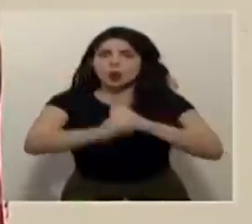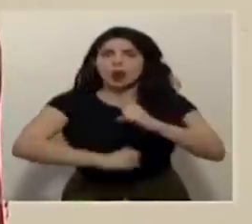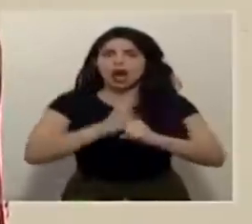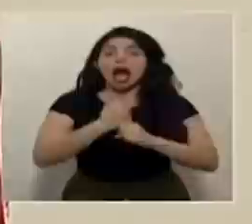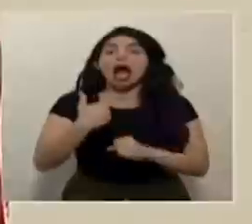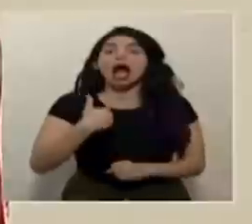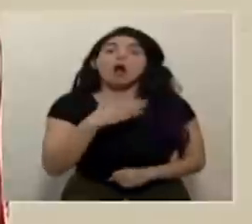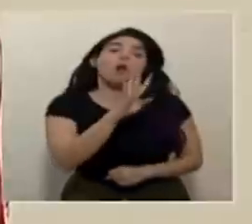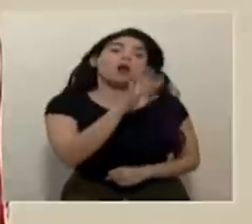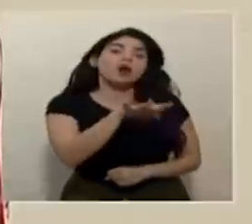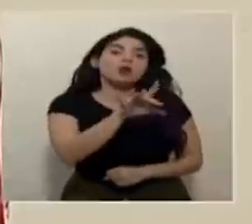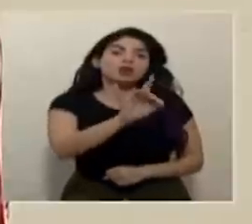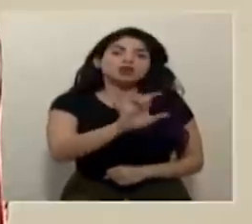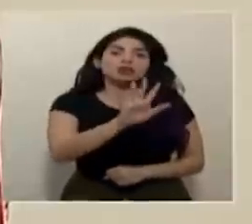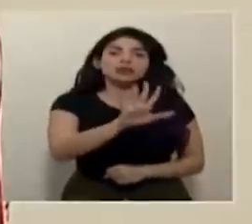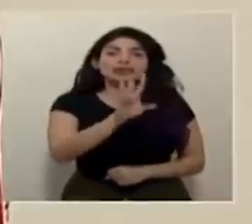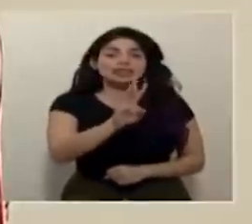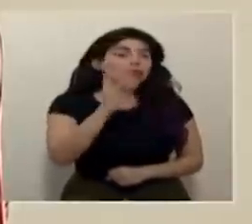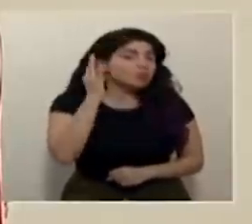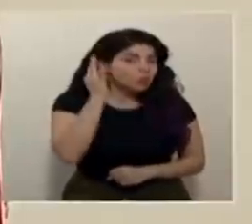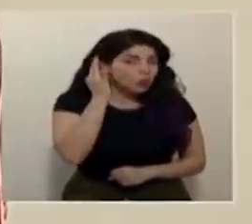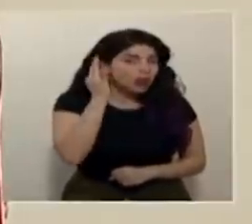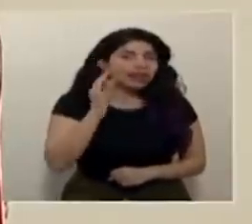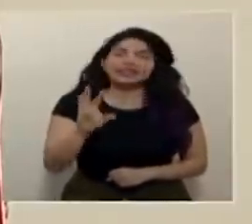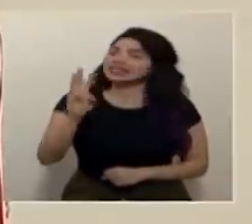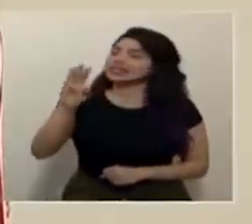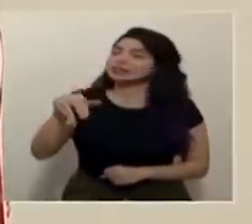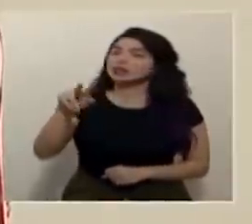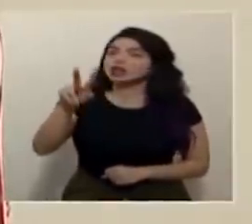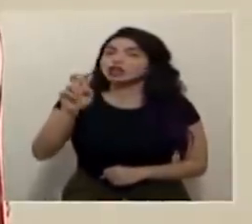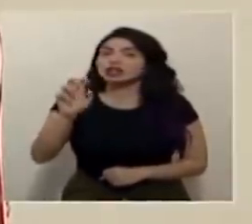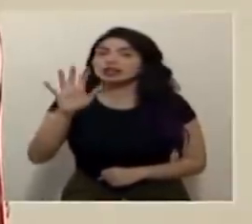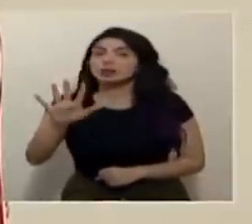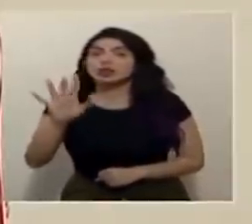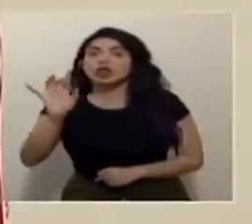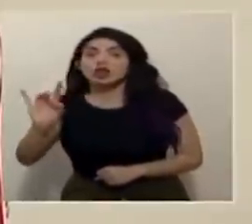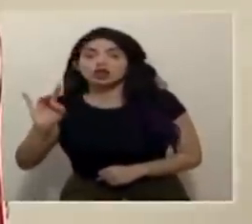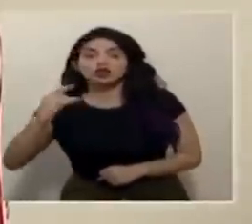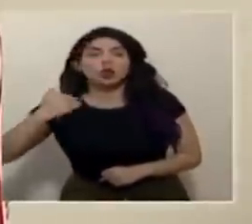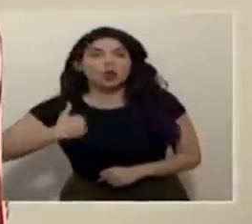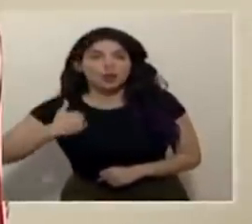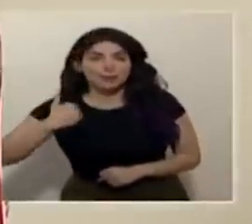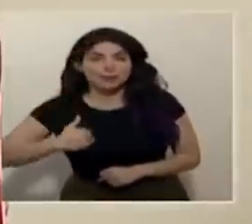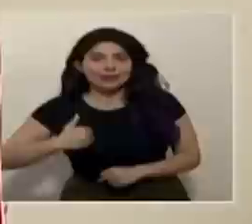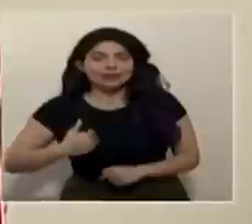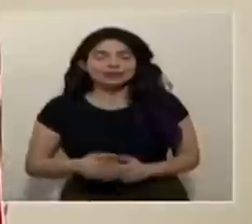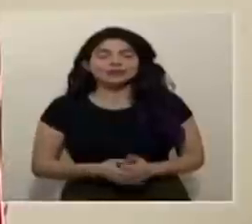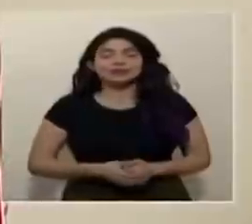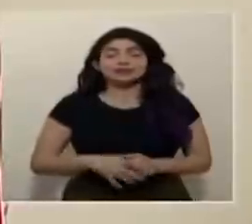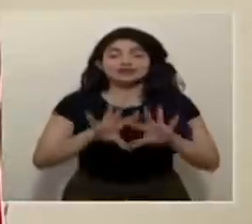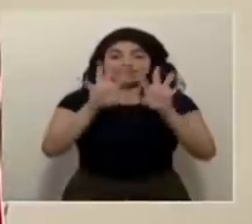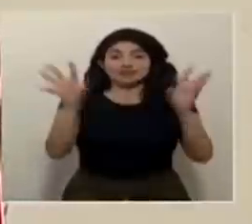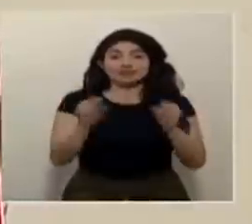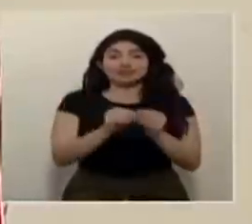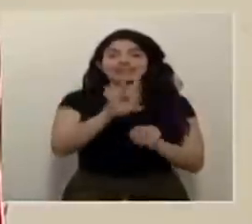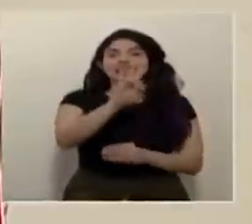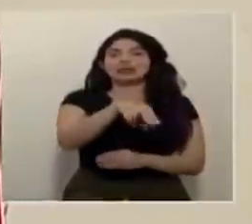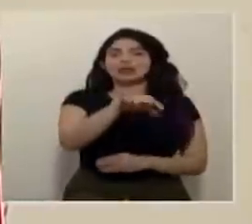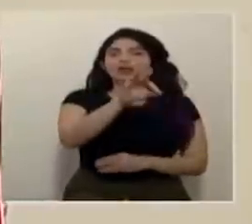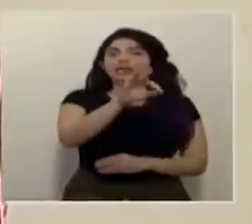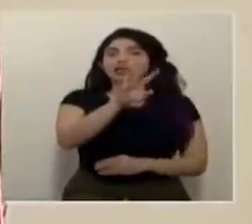Tenemos 4.856 mujeres, 6.258 hombres, de los cuales 7